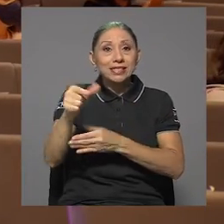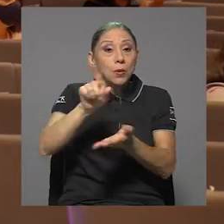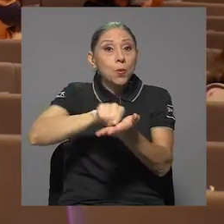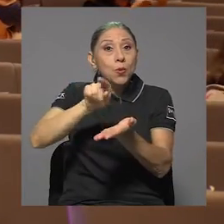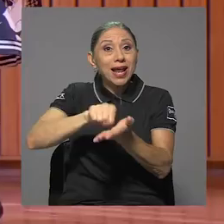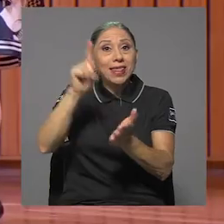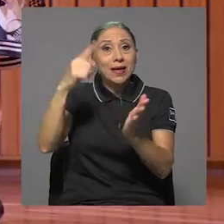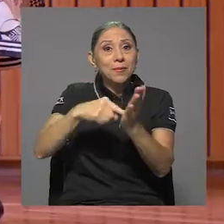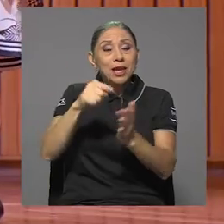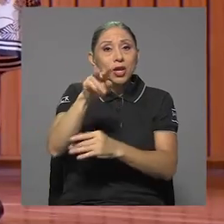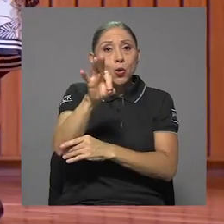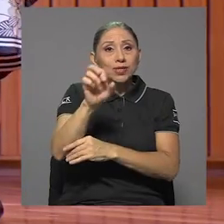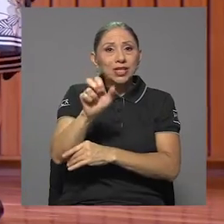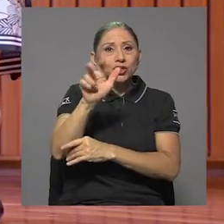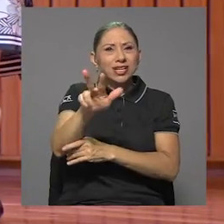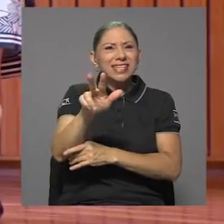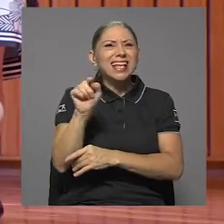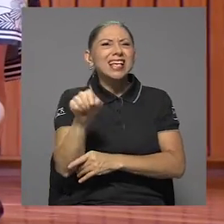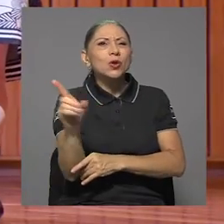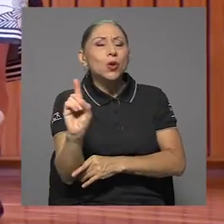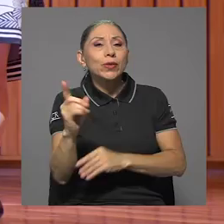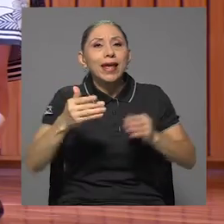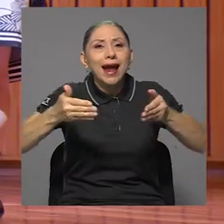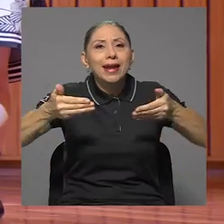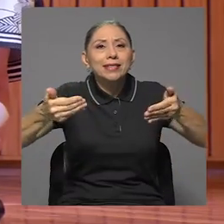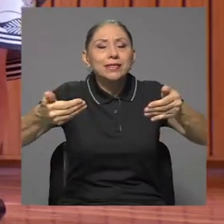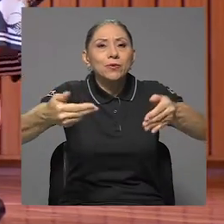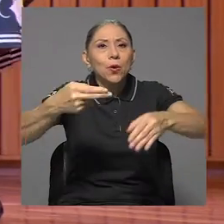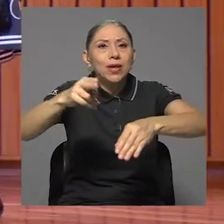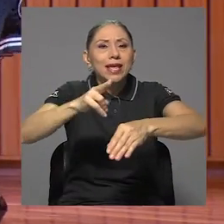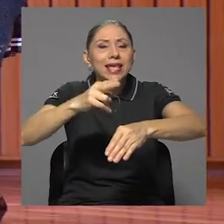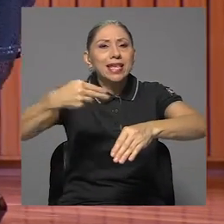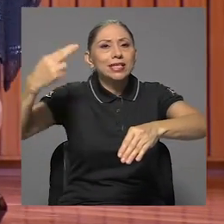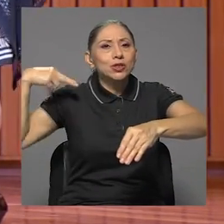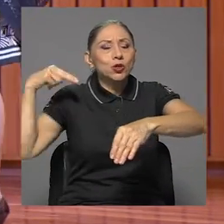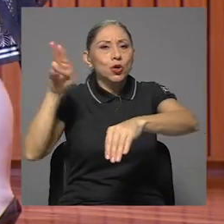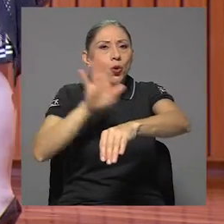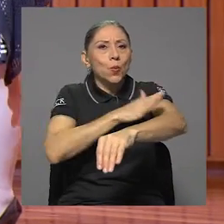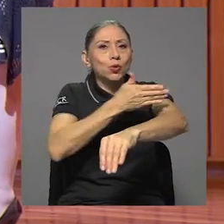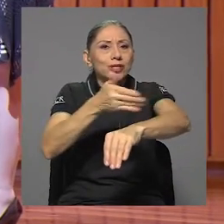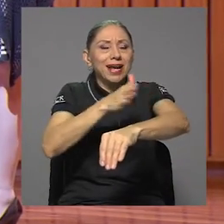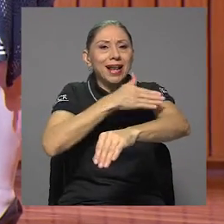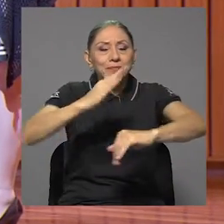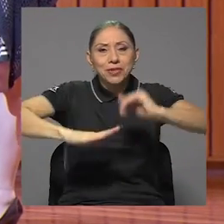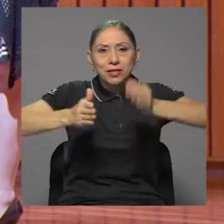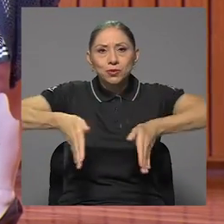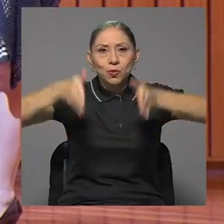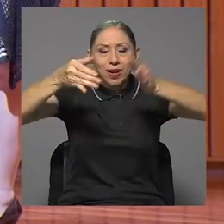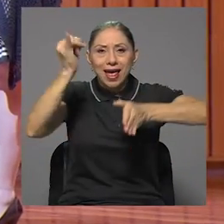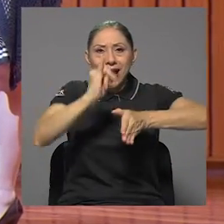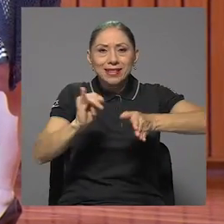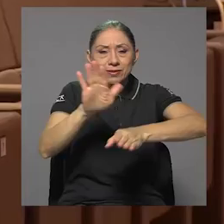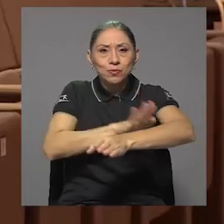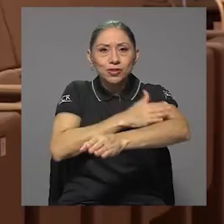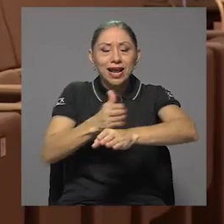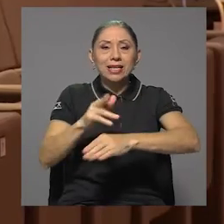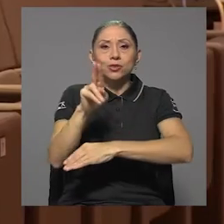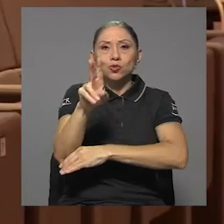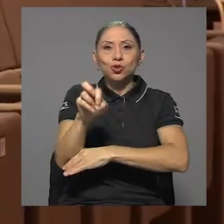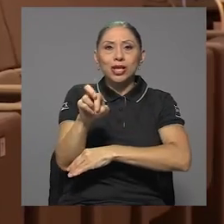1903, que se encuentra en el Archivo Histórico Musical de la Escuela de Artes Musicales de la UCR,